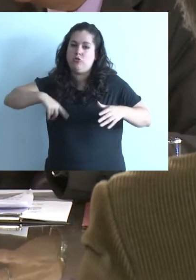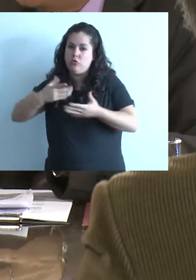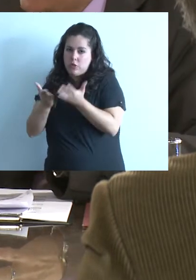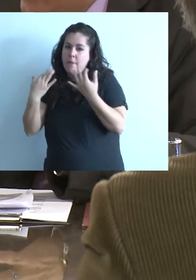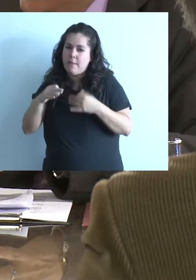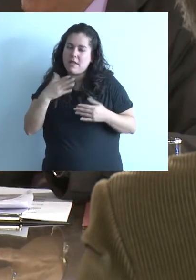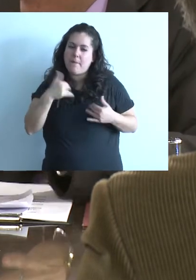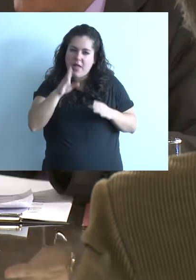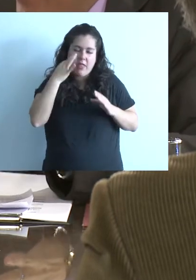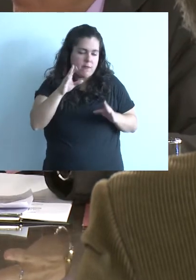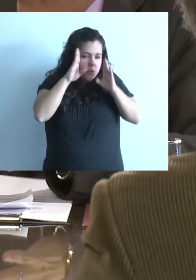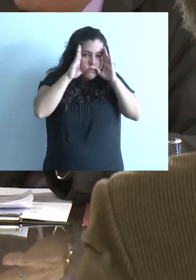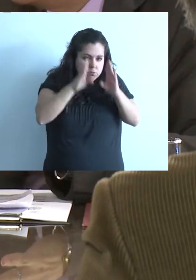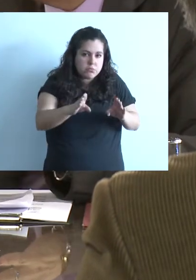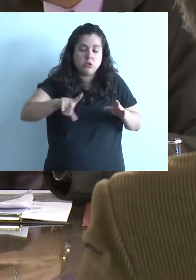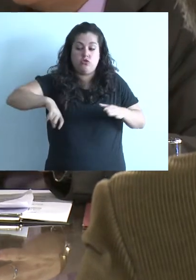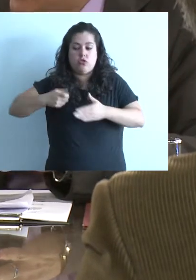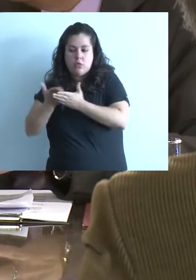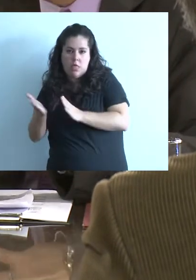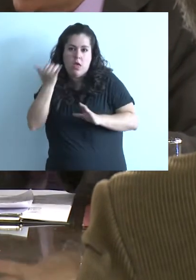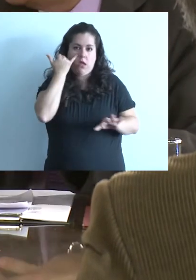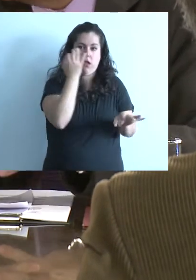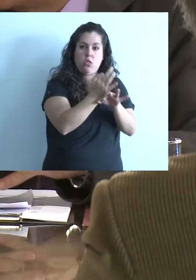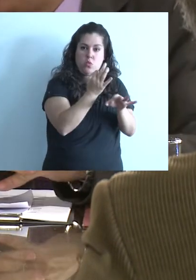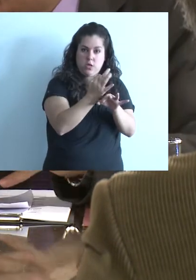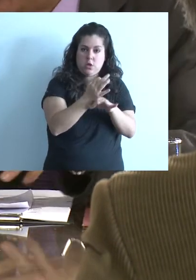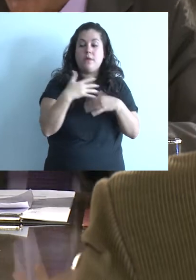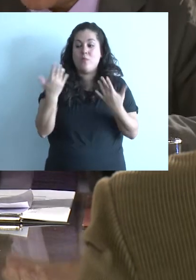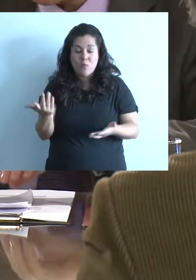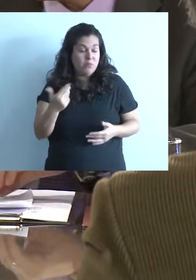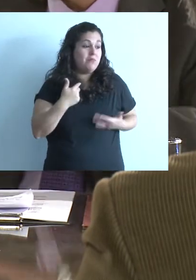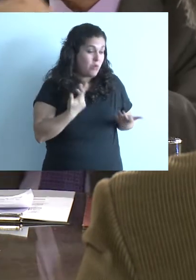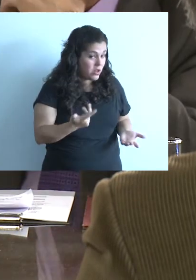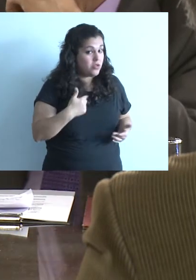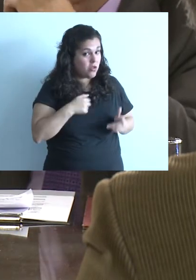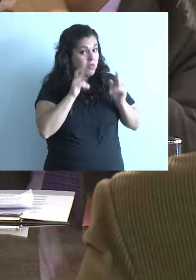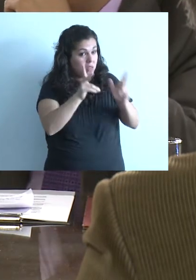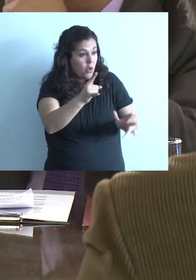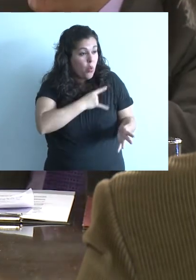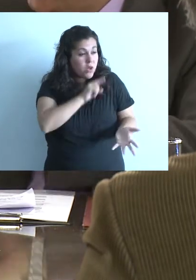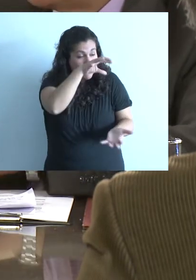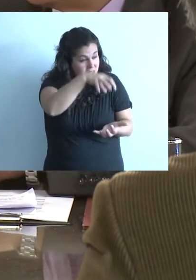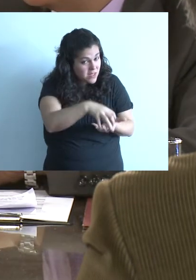parece que hay que trabajar más ahí para poder llegar, digamos, a un estado superior. la universidad lo que garantiza también es